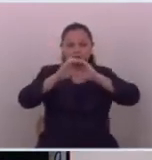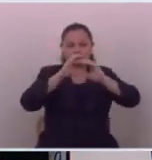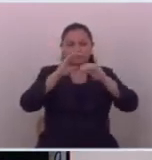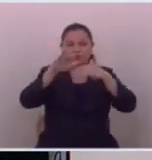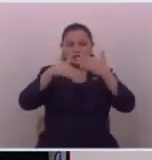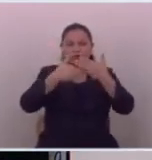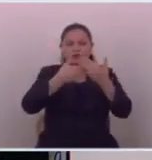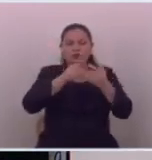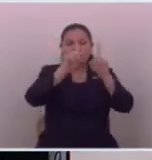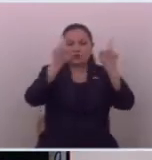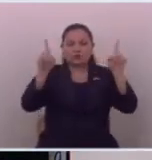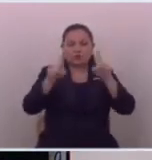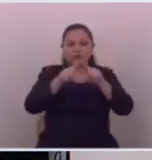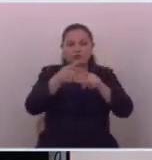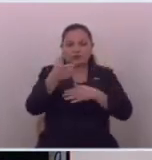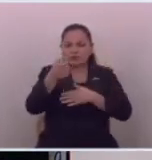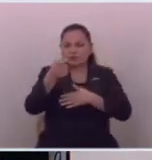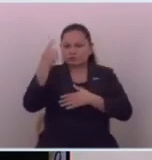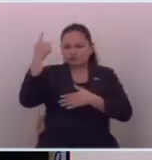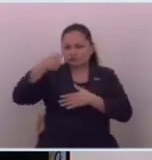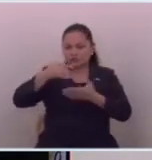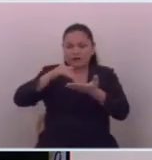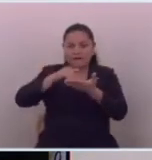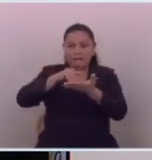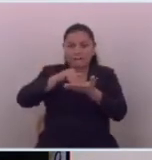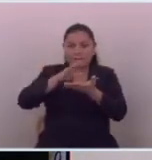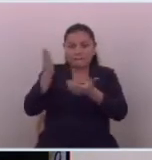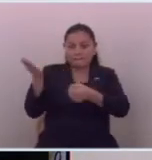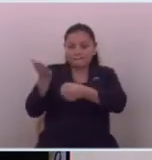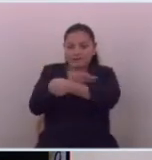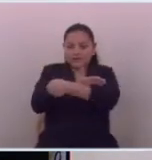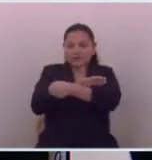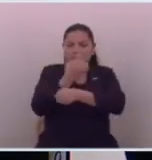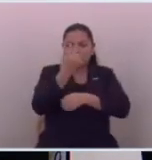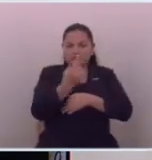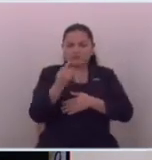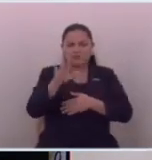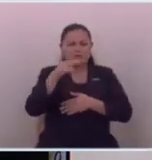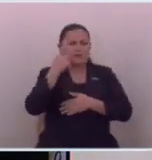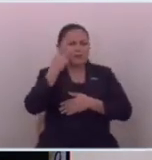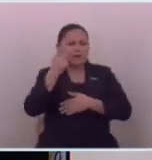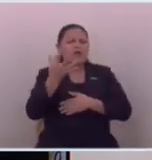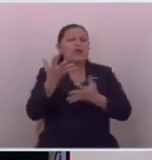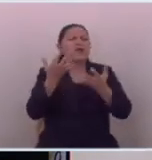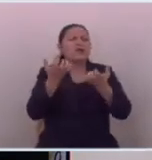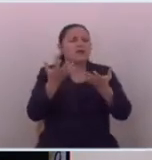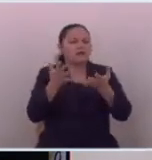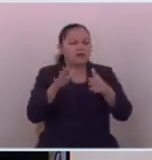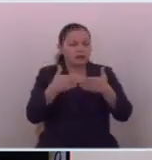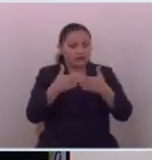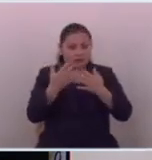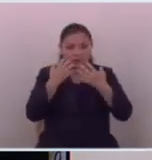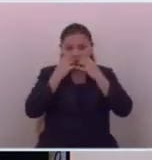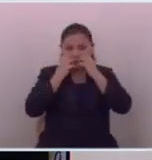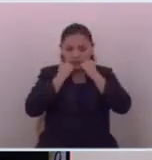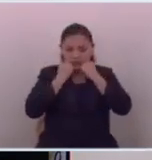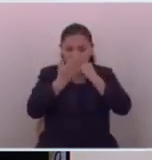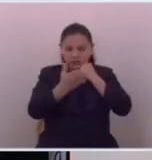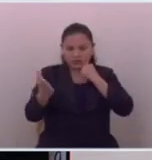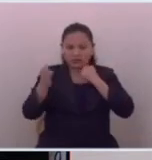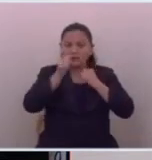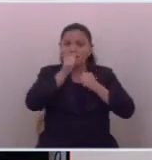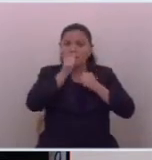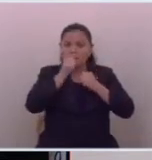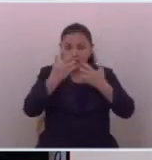televisión que se han visto obligados a despedir personas miren que quieren quieren que rescatemos a los